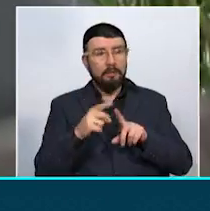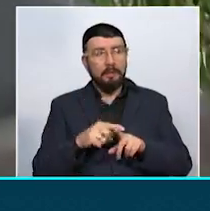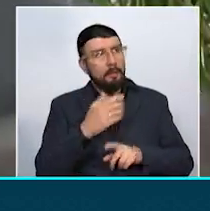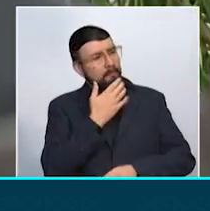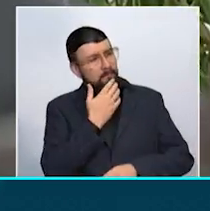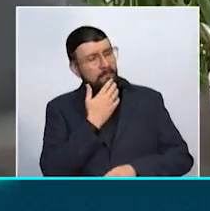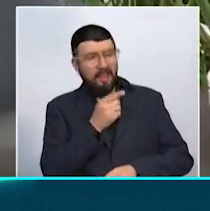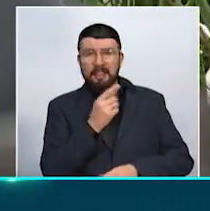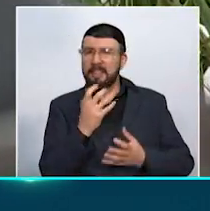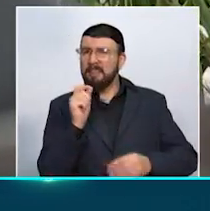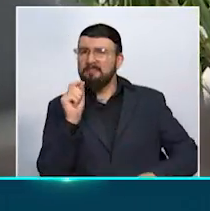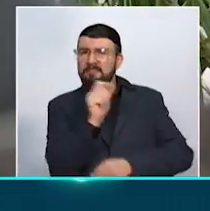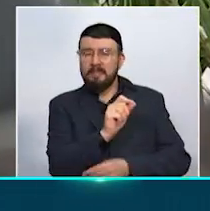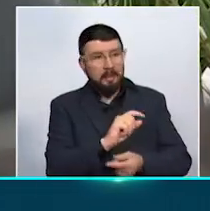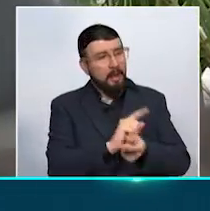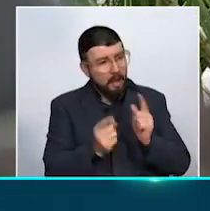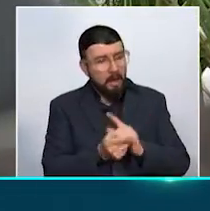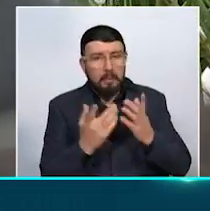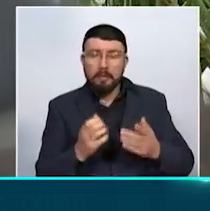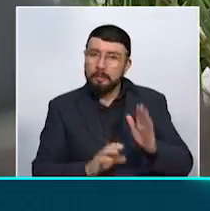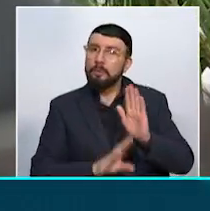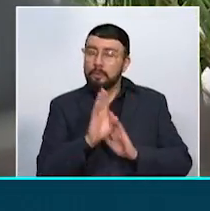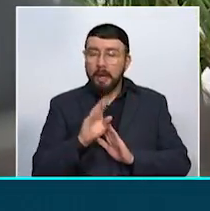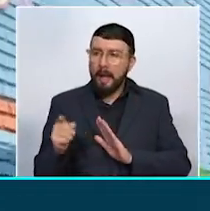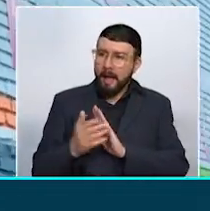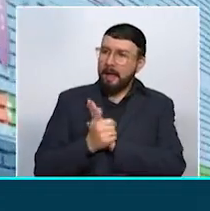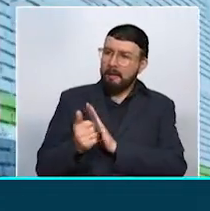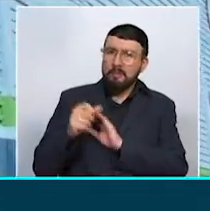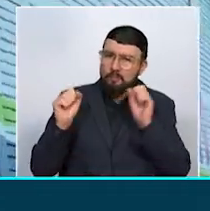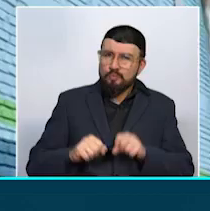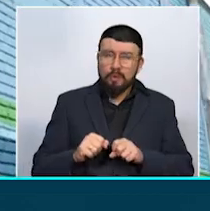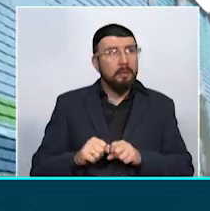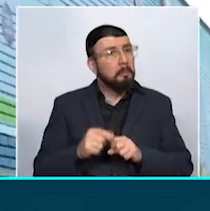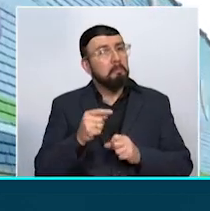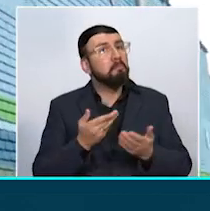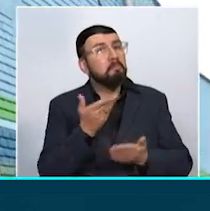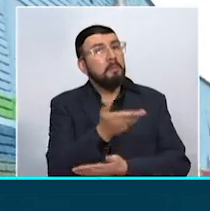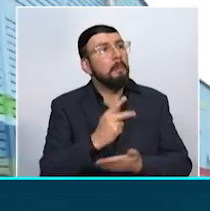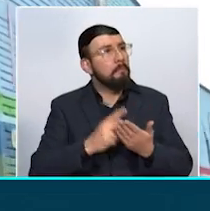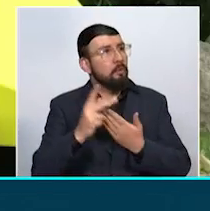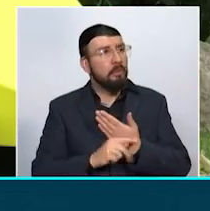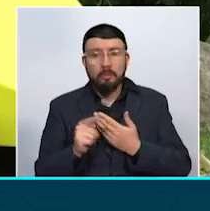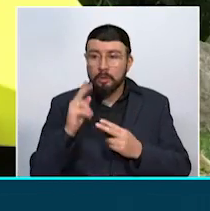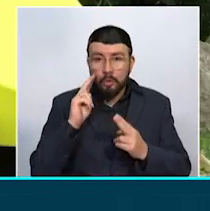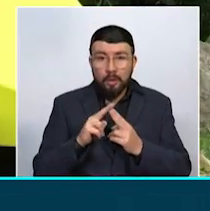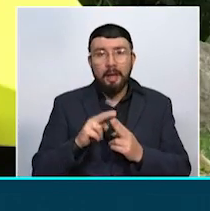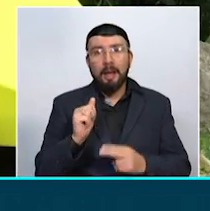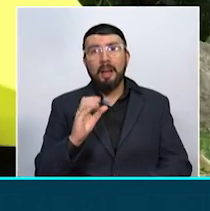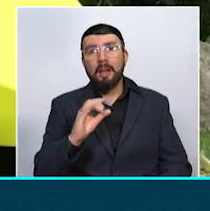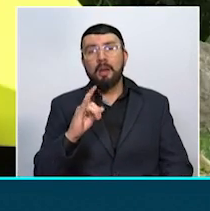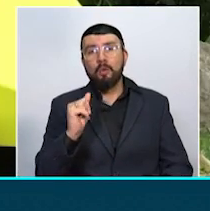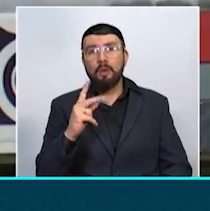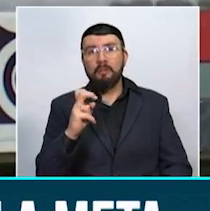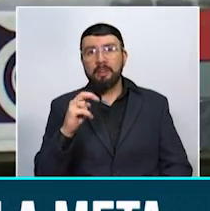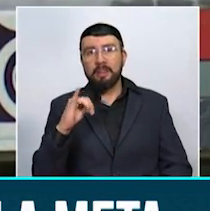una actitud crítica fuera de la comodidad y desde sus talentos y posibilidades, gestó el proyecto que hoy se conoce como la Acuavenida del Río, un